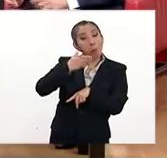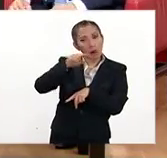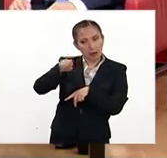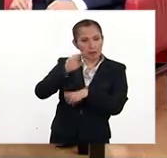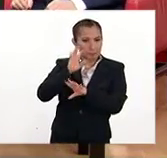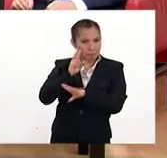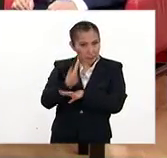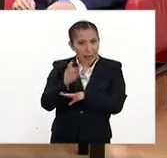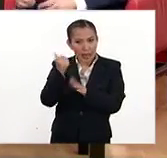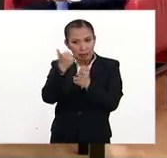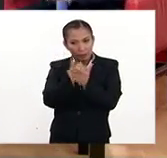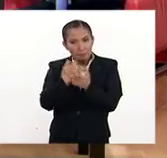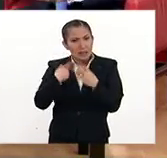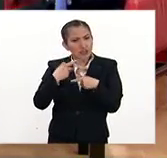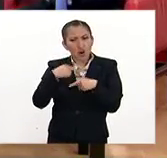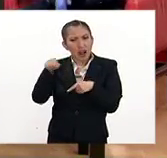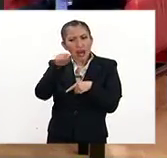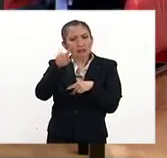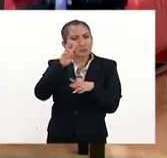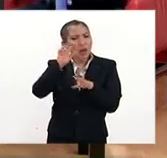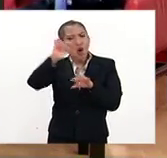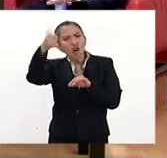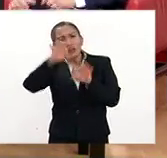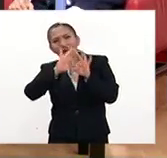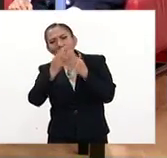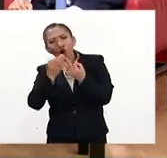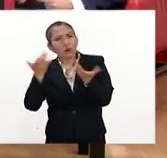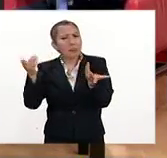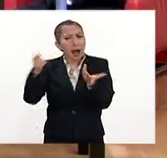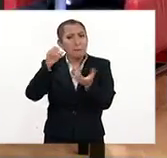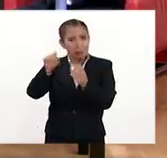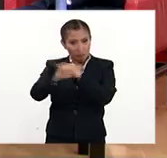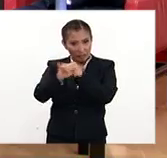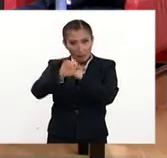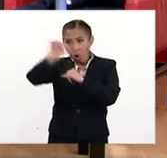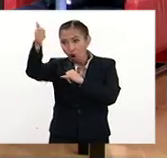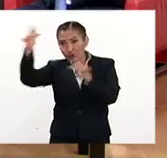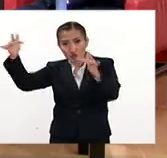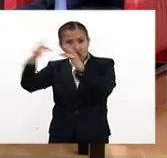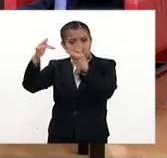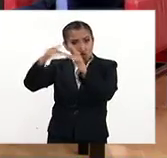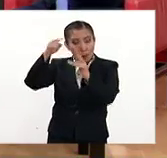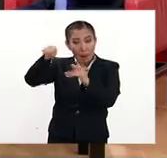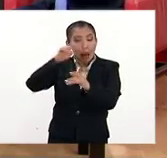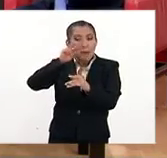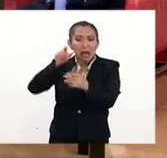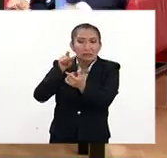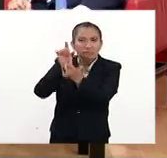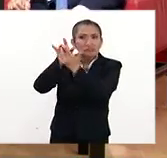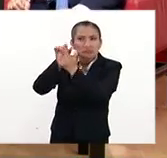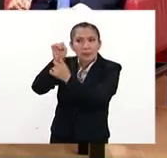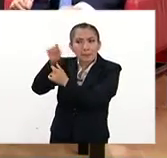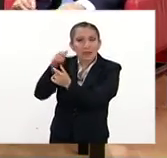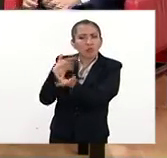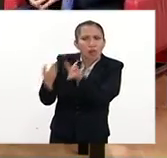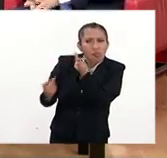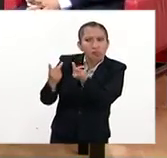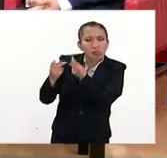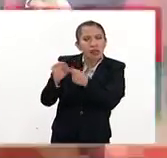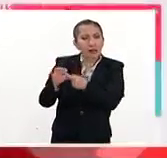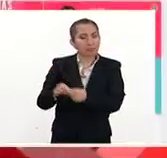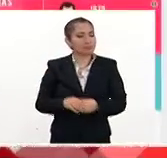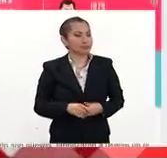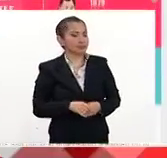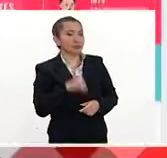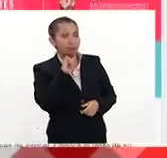obviamente la ciudadanía, y si ofrecen otras alternativas, además de esta plataforma, para que la ciudadanía se acerque y tenga precisamente estas guías?